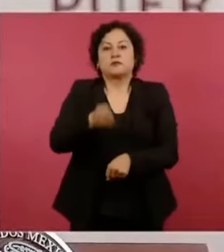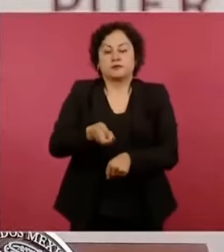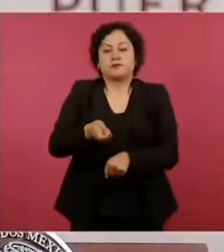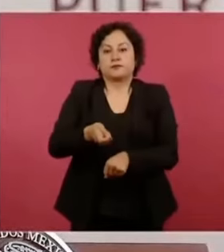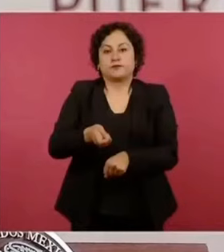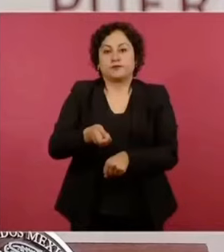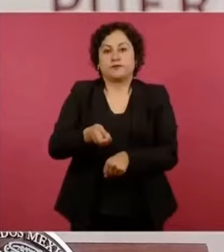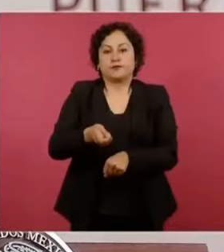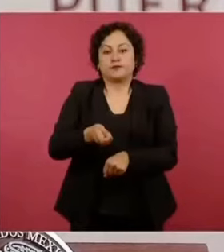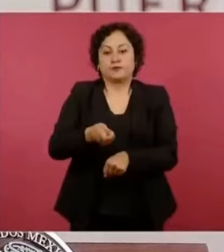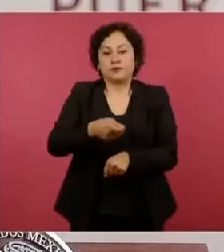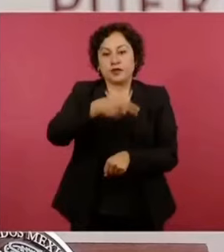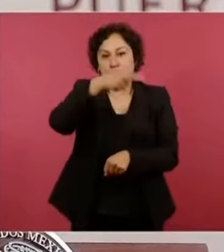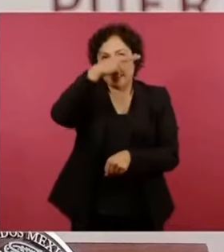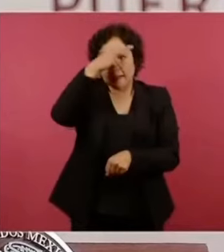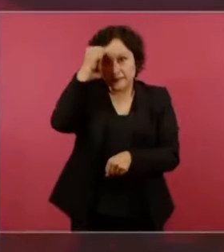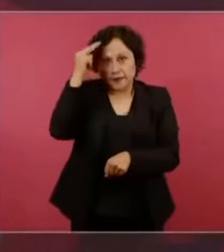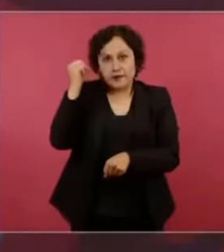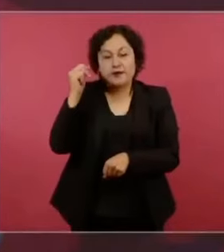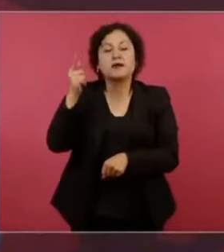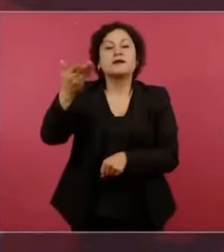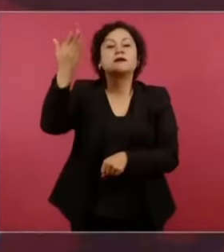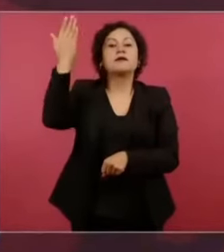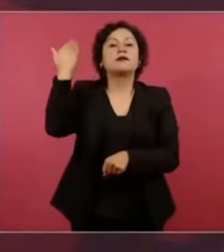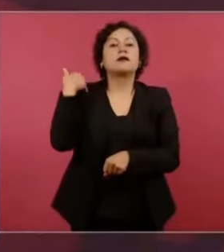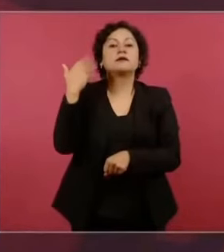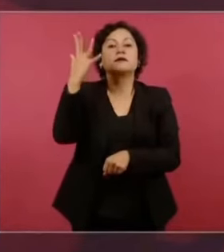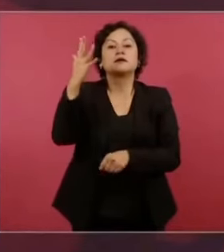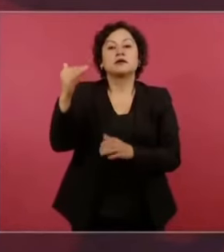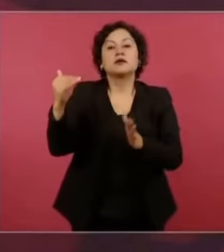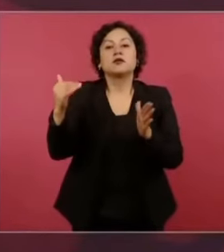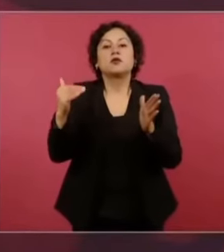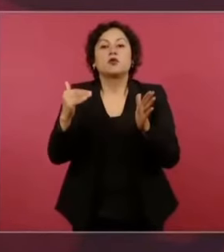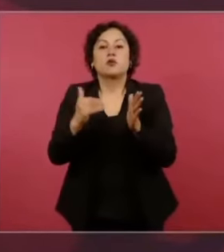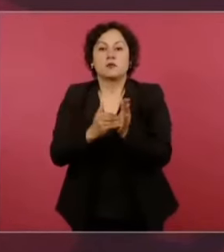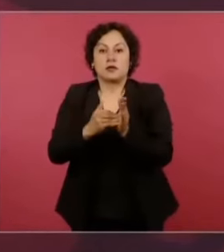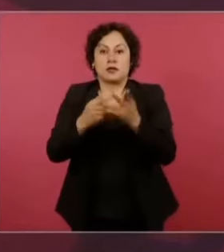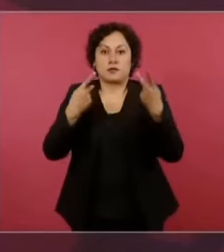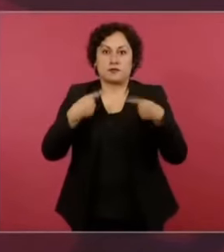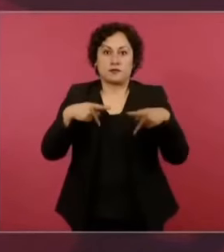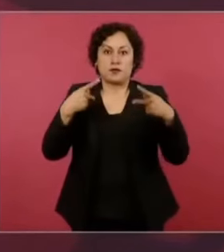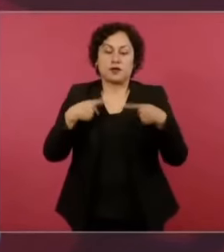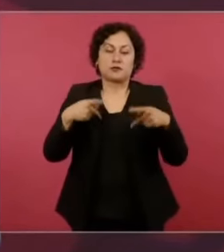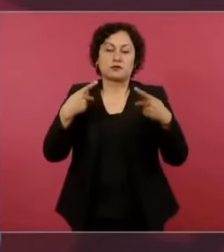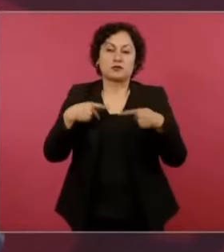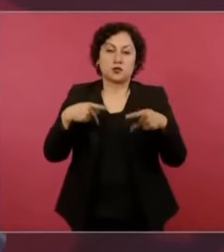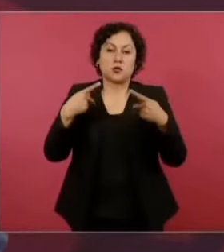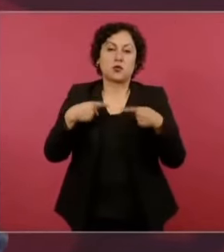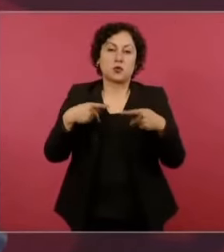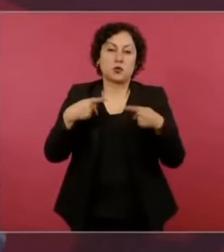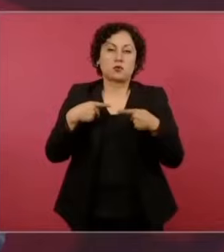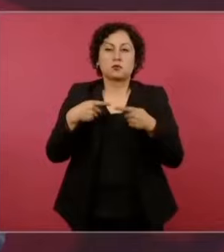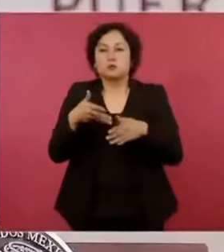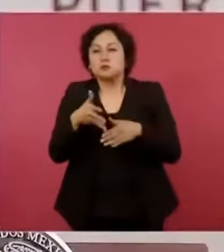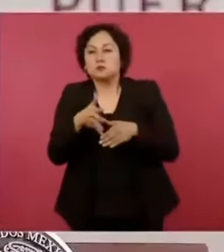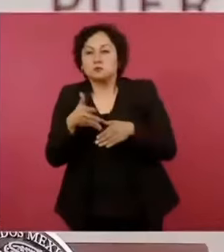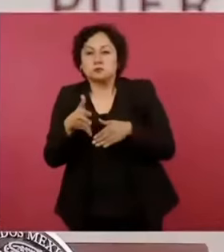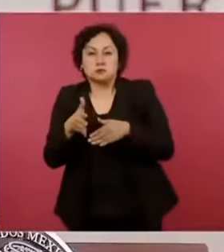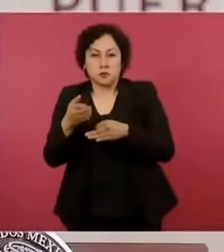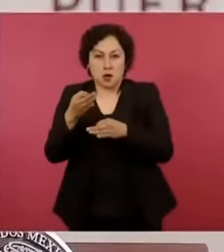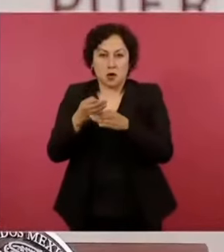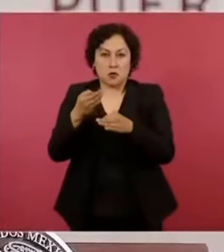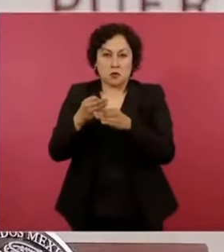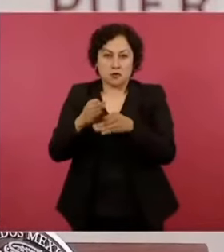a 5 mil pacientes en los dos años y un poco más que llevamos de vigencia del actual modelo.